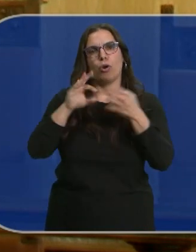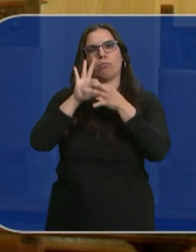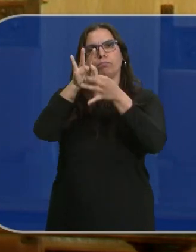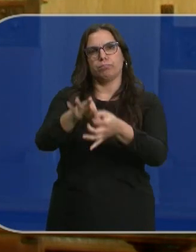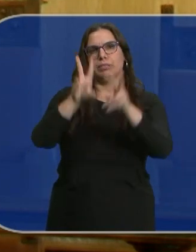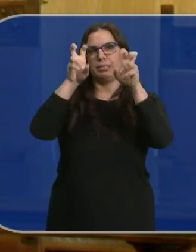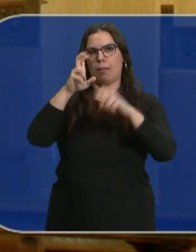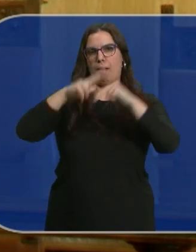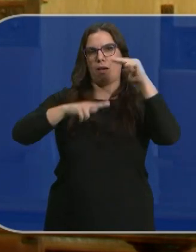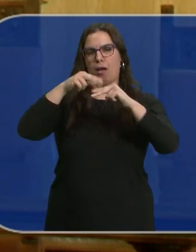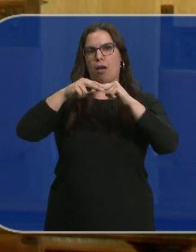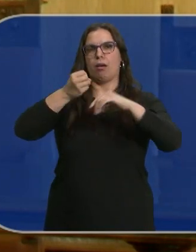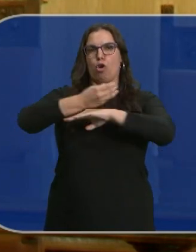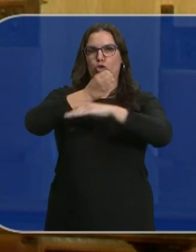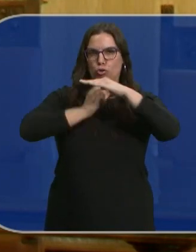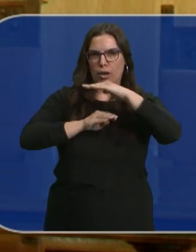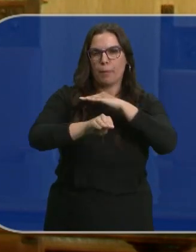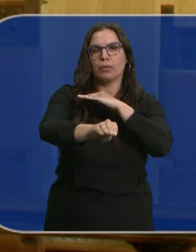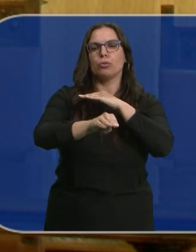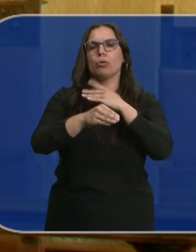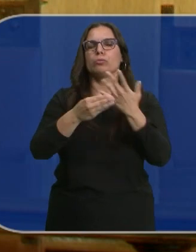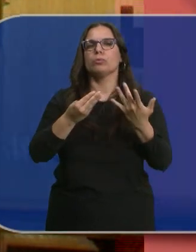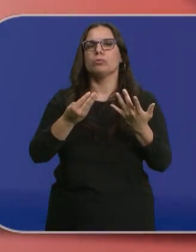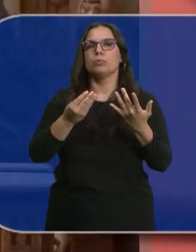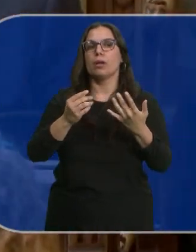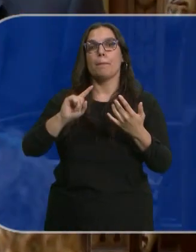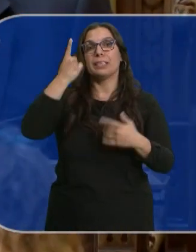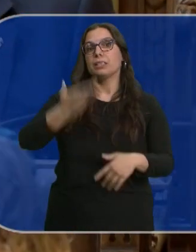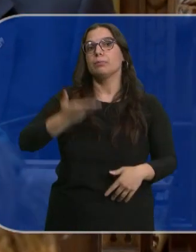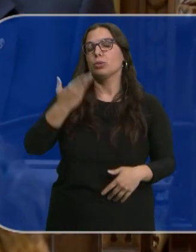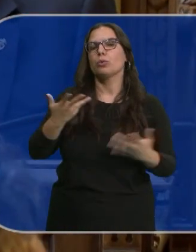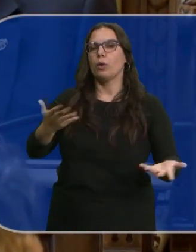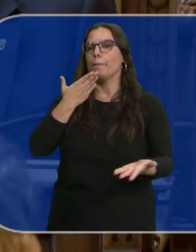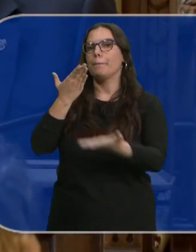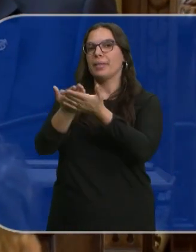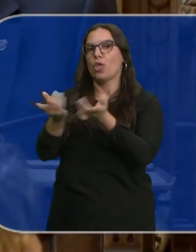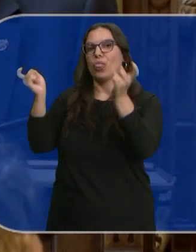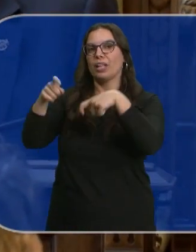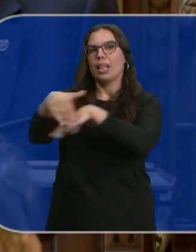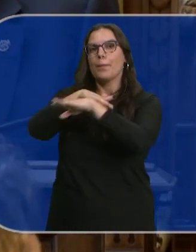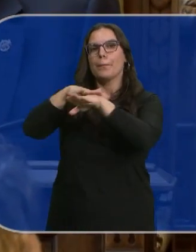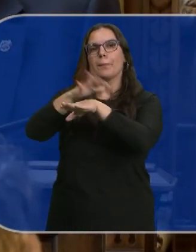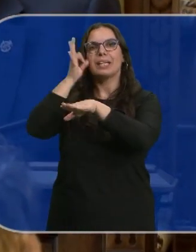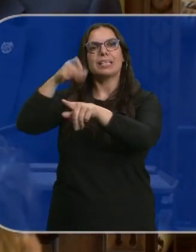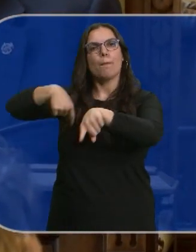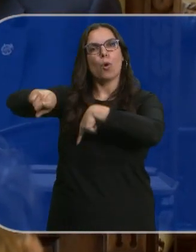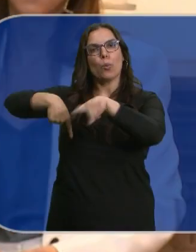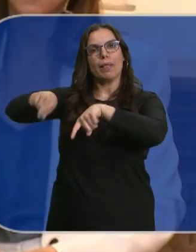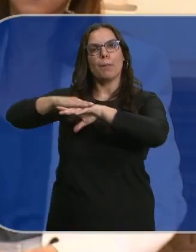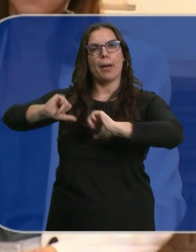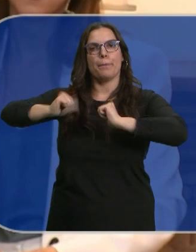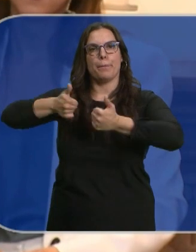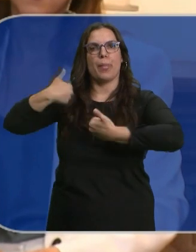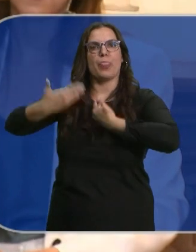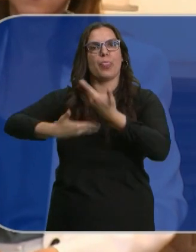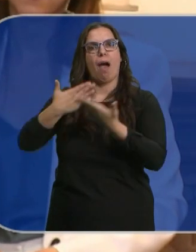relación al soterramiento. La más importante, le hemos pedido una cita a la ministra de Movilidad precisamente para empezar